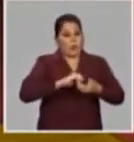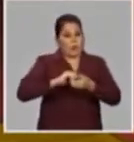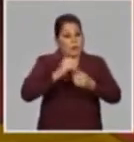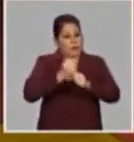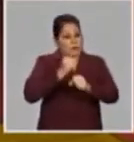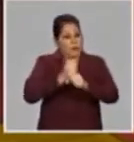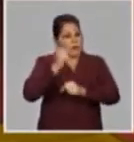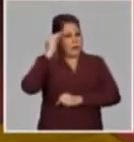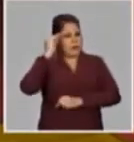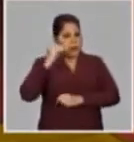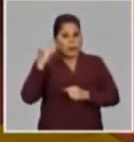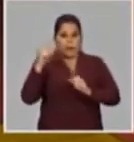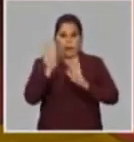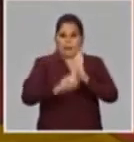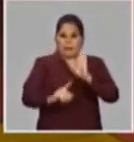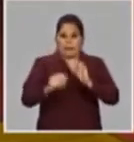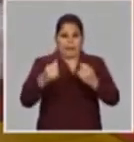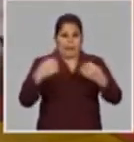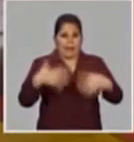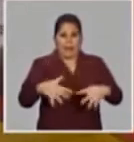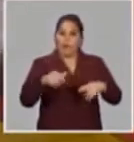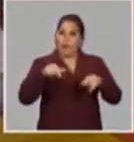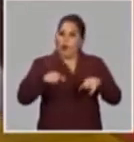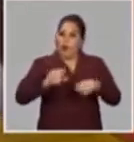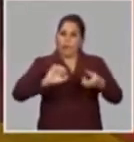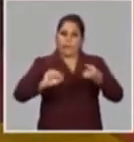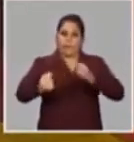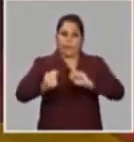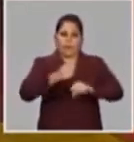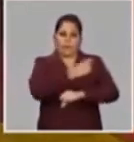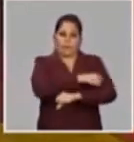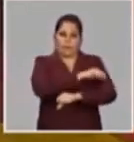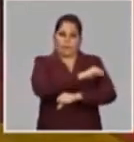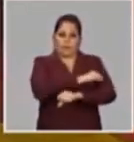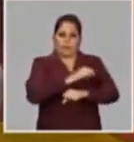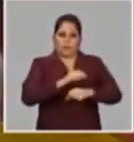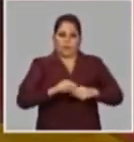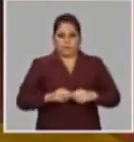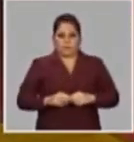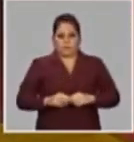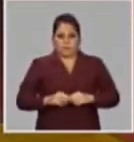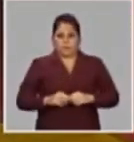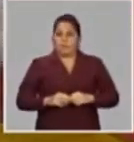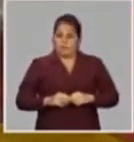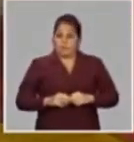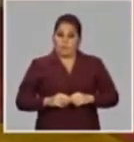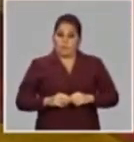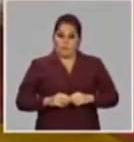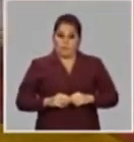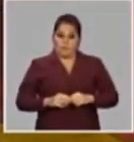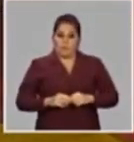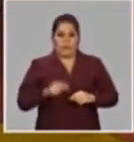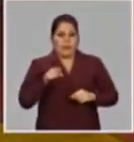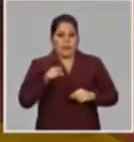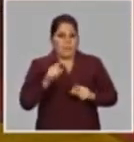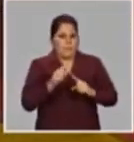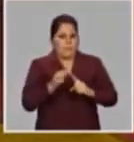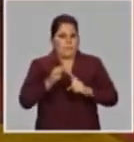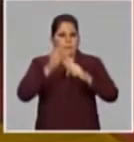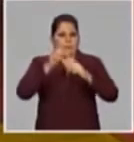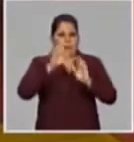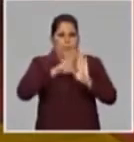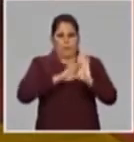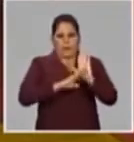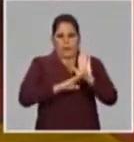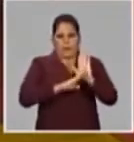trabajo, y se han tomado un grupo de medidas que siempre en términos de ahorro nos viene bien. Pero esa fue una de las primeras medidas